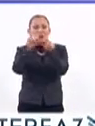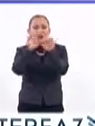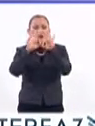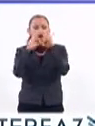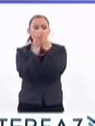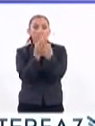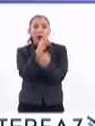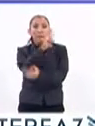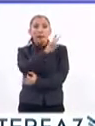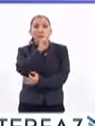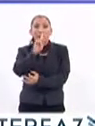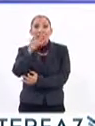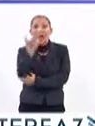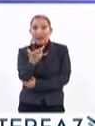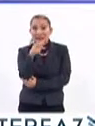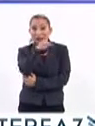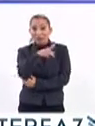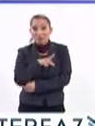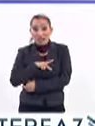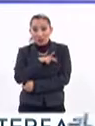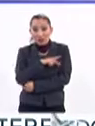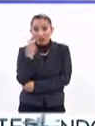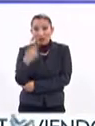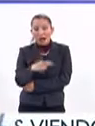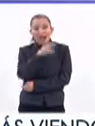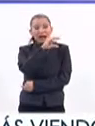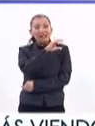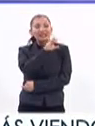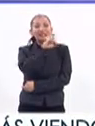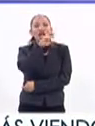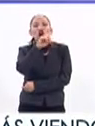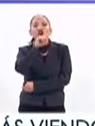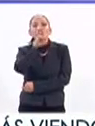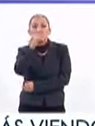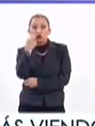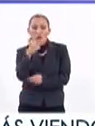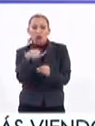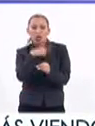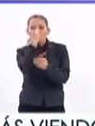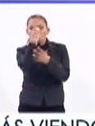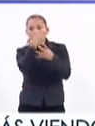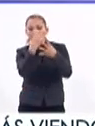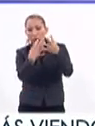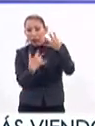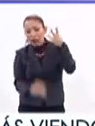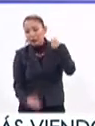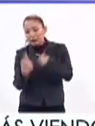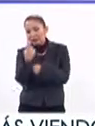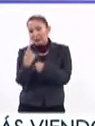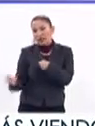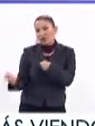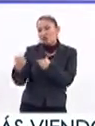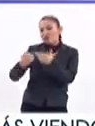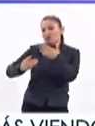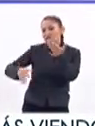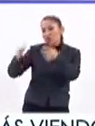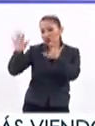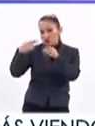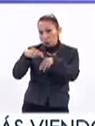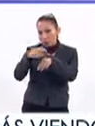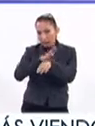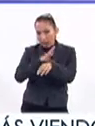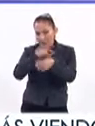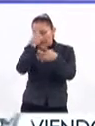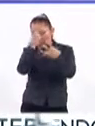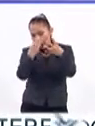del VPH. A esos tipos virales les llamamos serotipos y están numerados, así del 1 hasta el 100 y fracción que